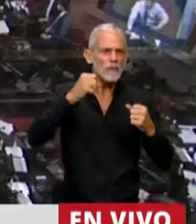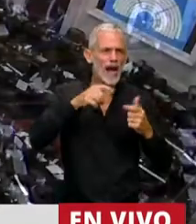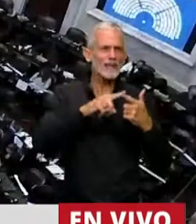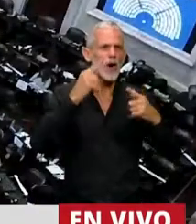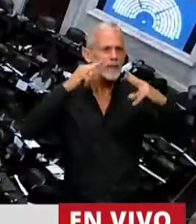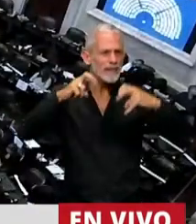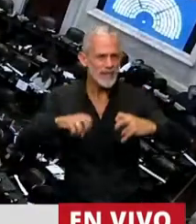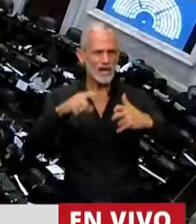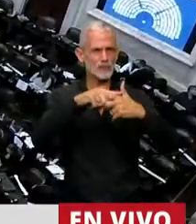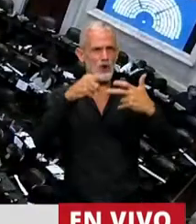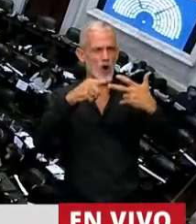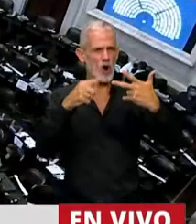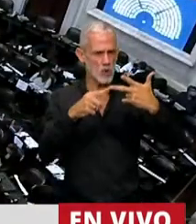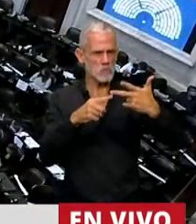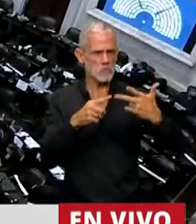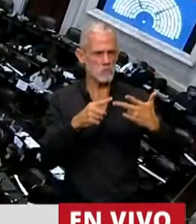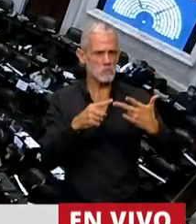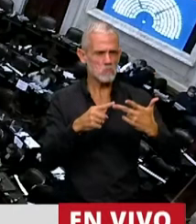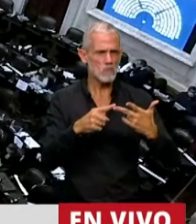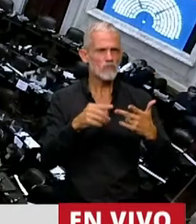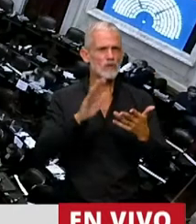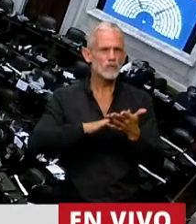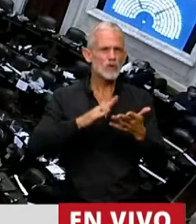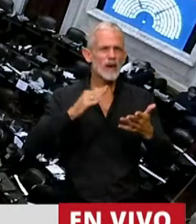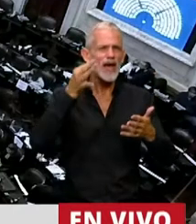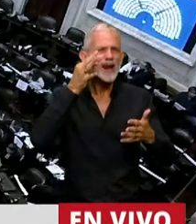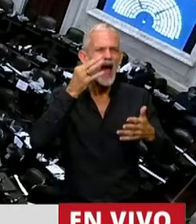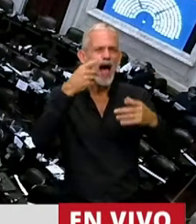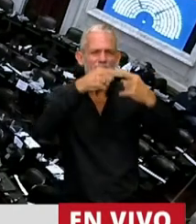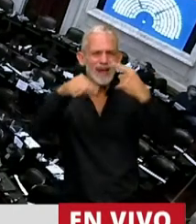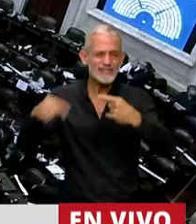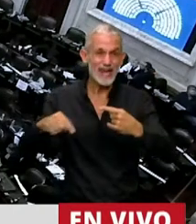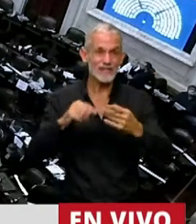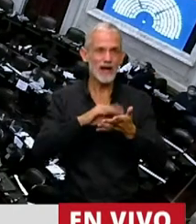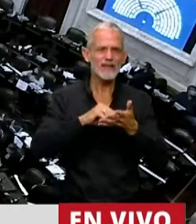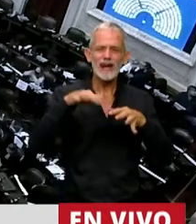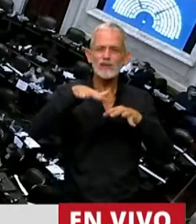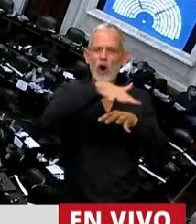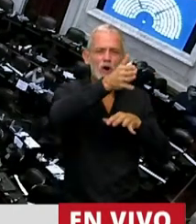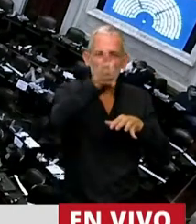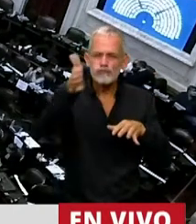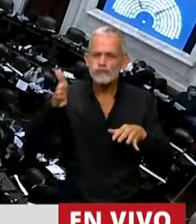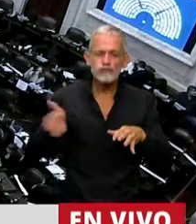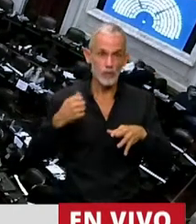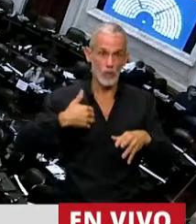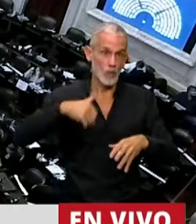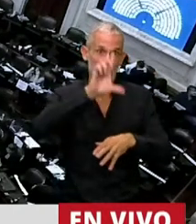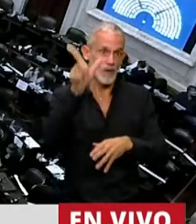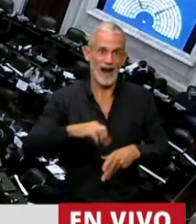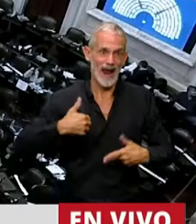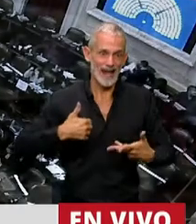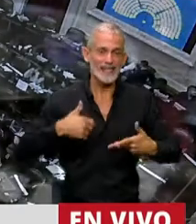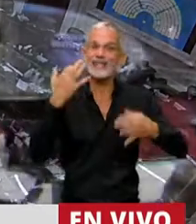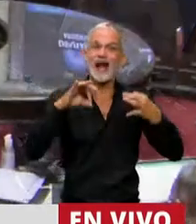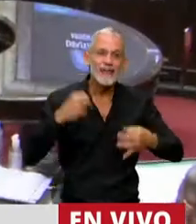con la investigación etnográfica, con la investigación en territorio, en un país que tiene que